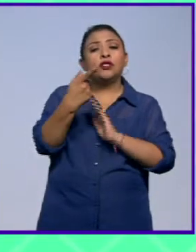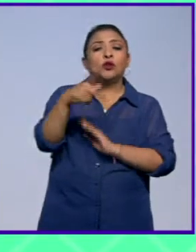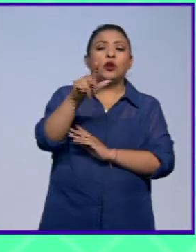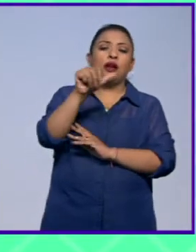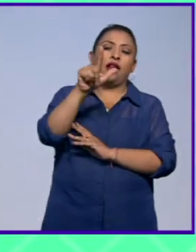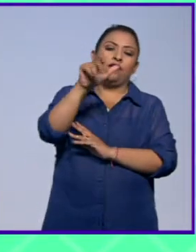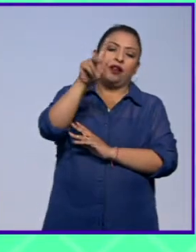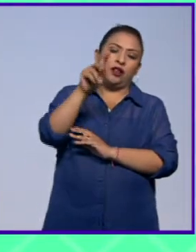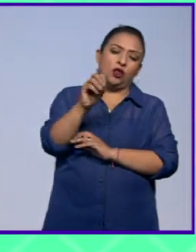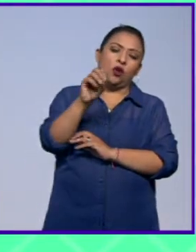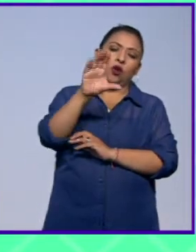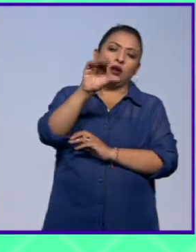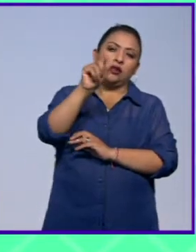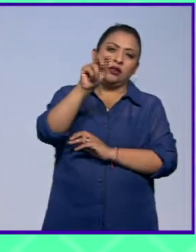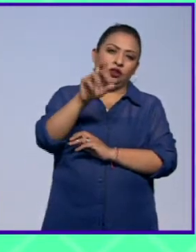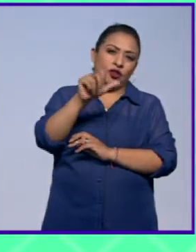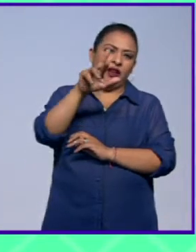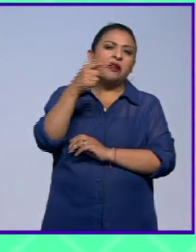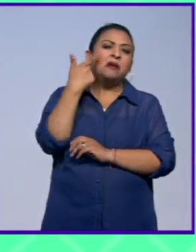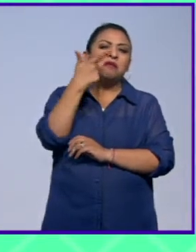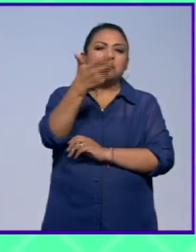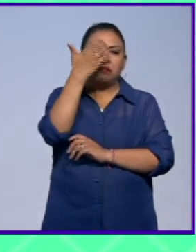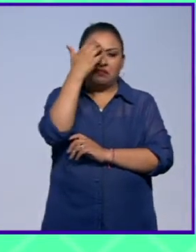Castro Leñero, vamos a conocerla.